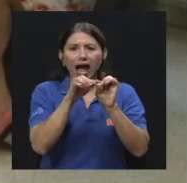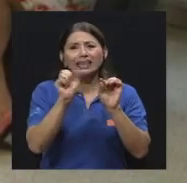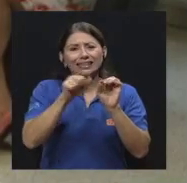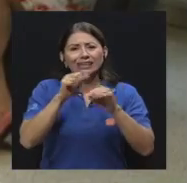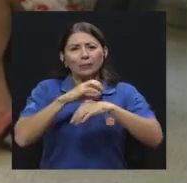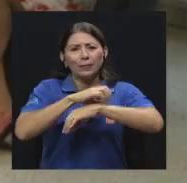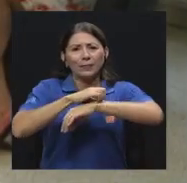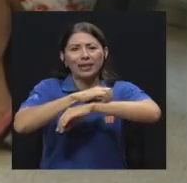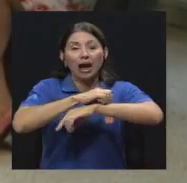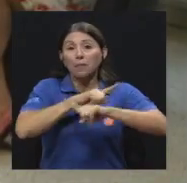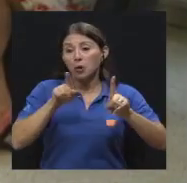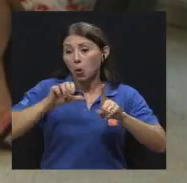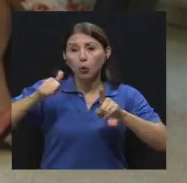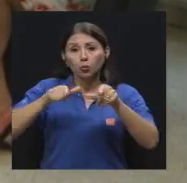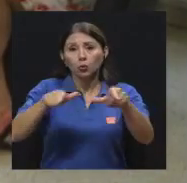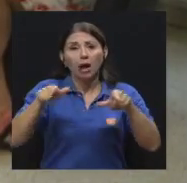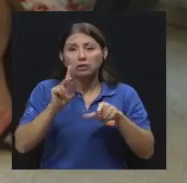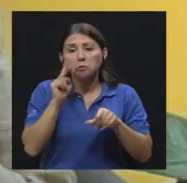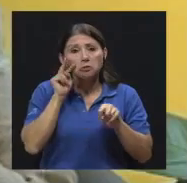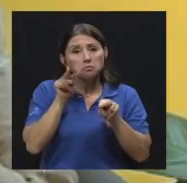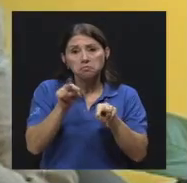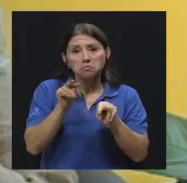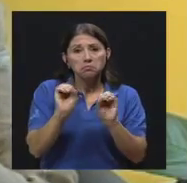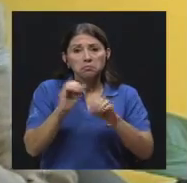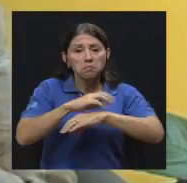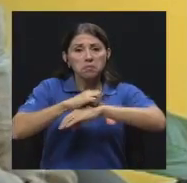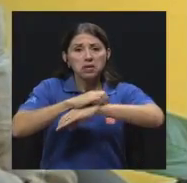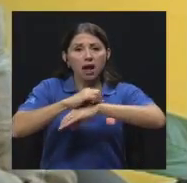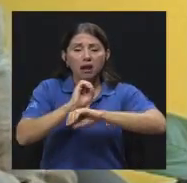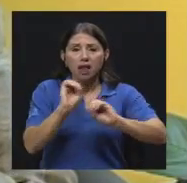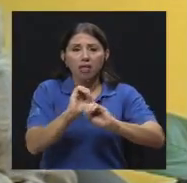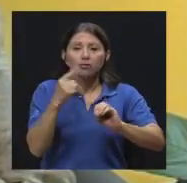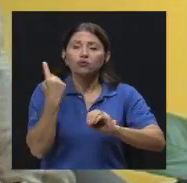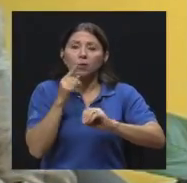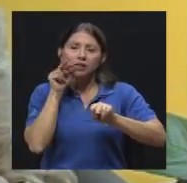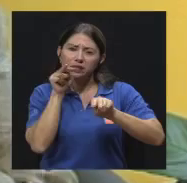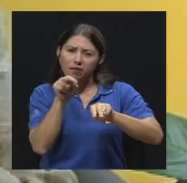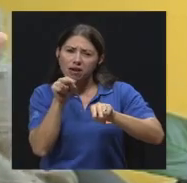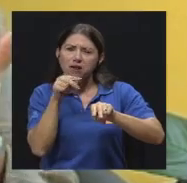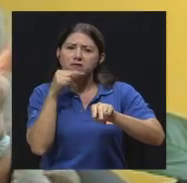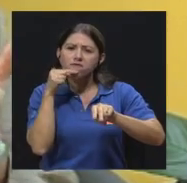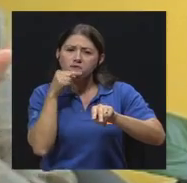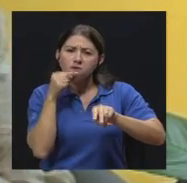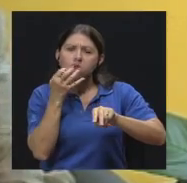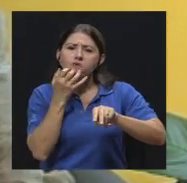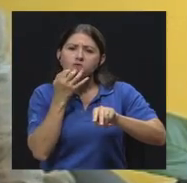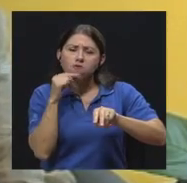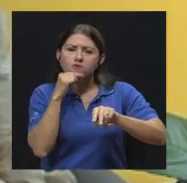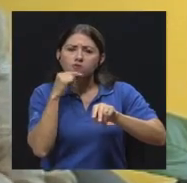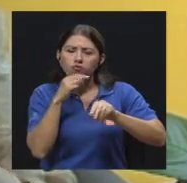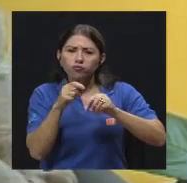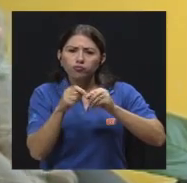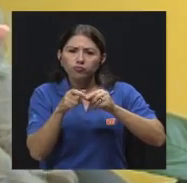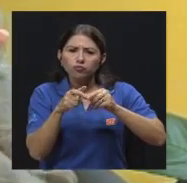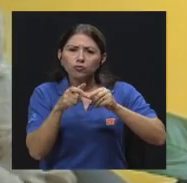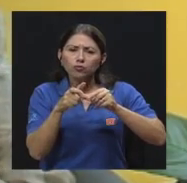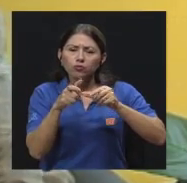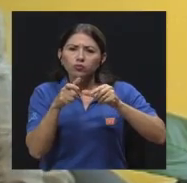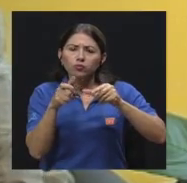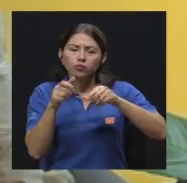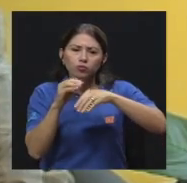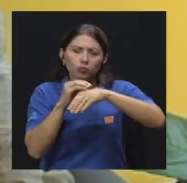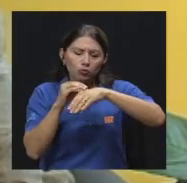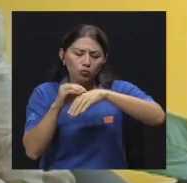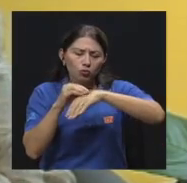ese no pica, sino que lo que se ve es una lesión enrojecida que va creciendo excéntricamente y su borde es